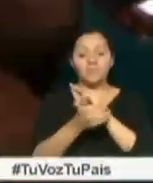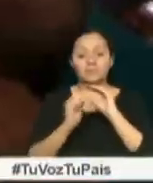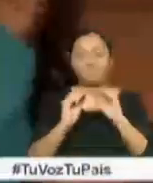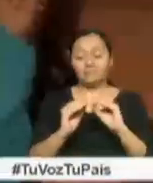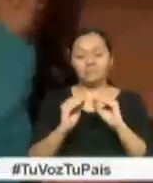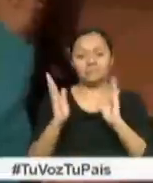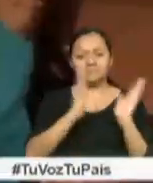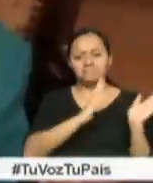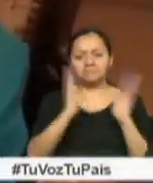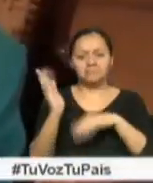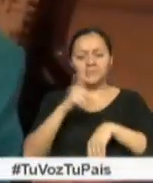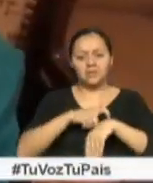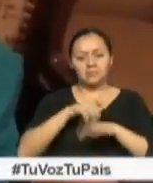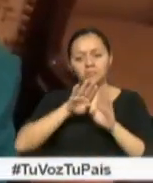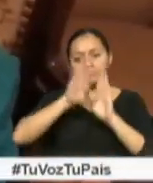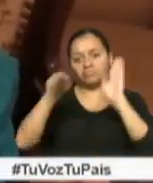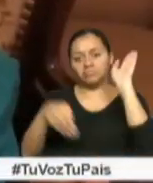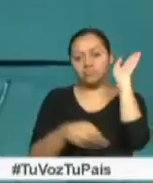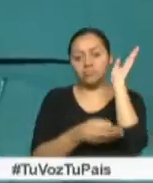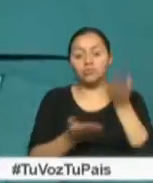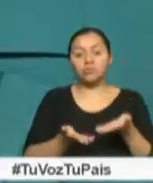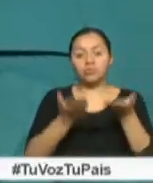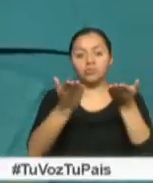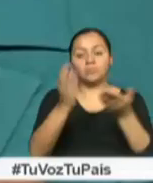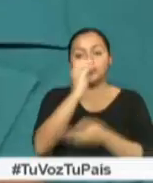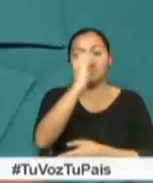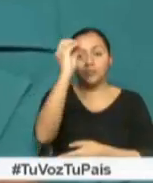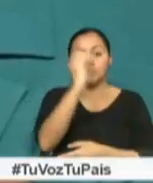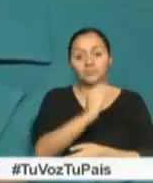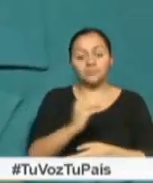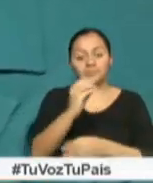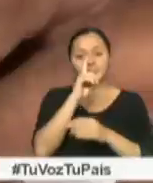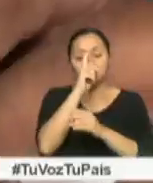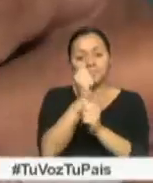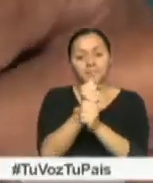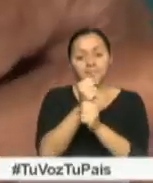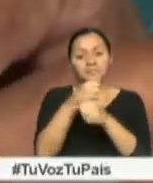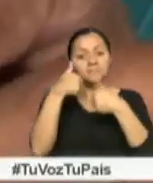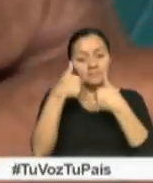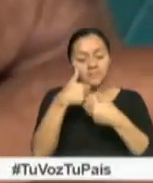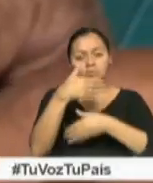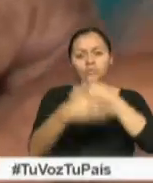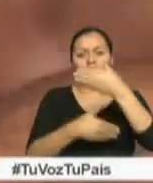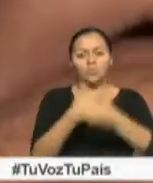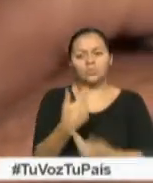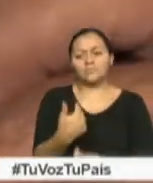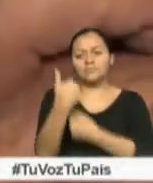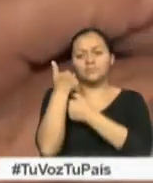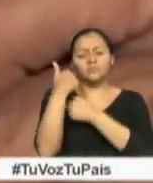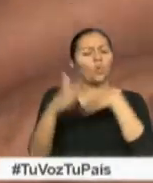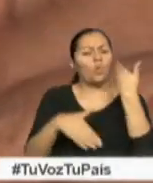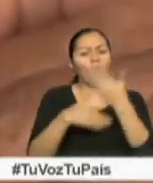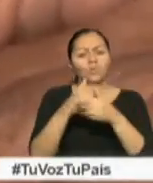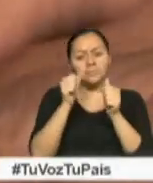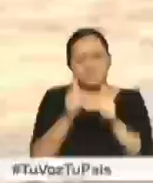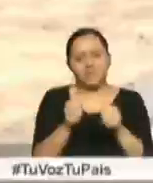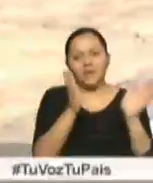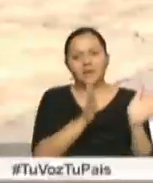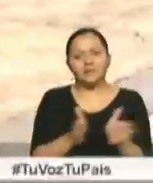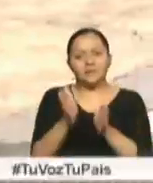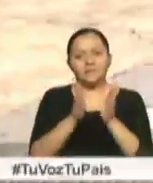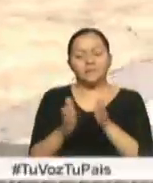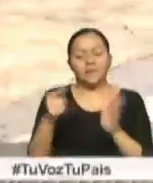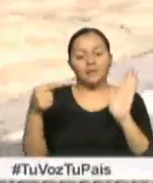paulatina en estos días a fin de cubrir un buen porcentaje de funcionarios para que realicen con responsabilidad las actividades